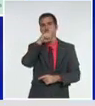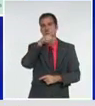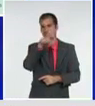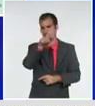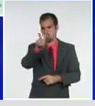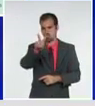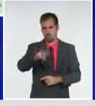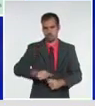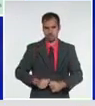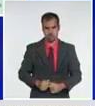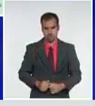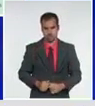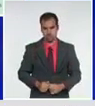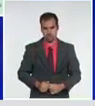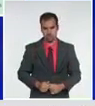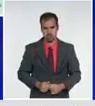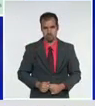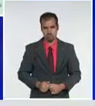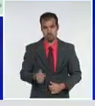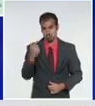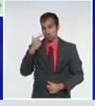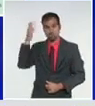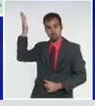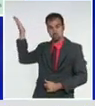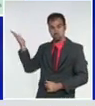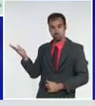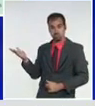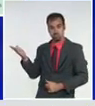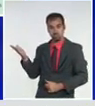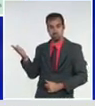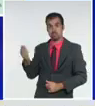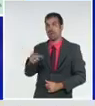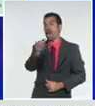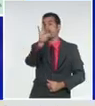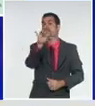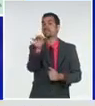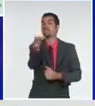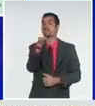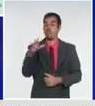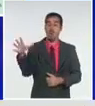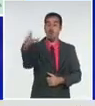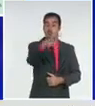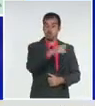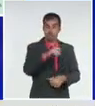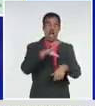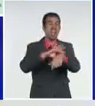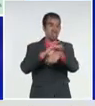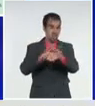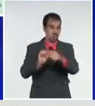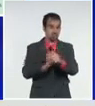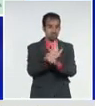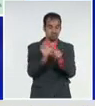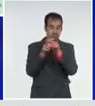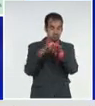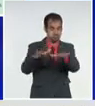Como ven, sus 15 municipios, y con cifras elevadas, prácticamente todos.